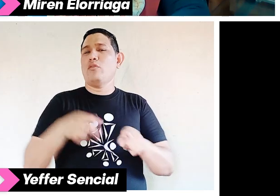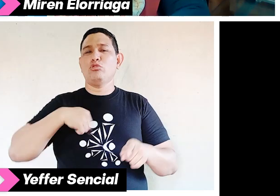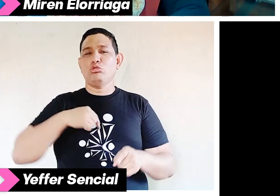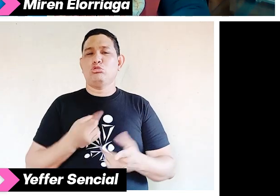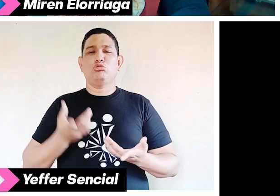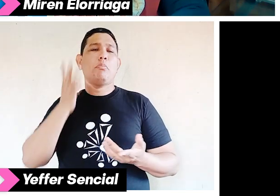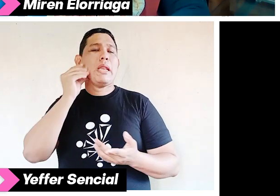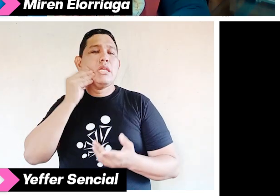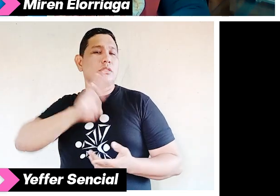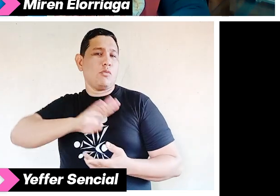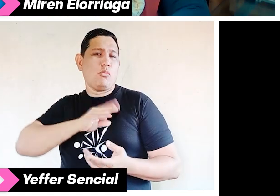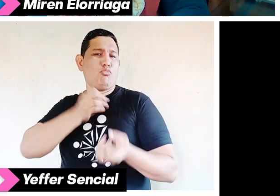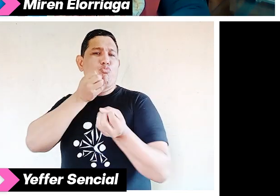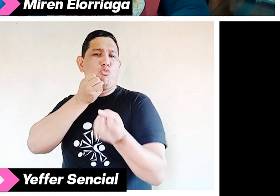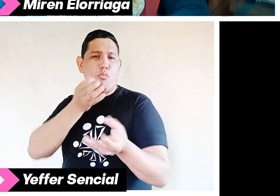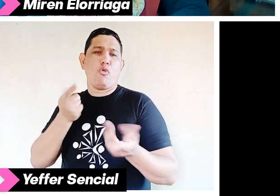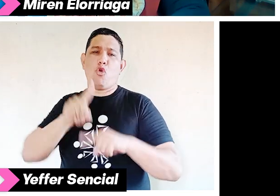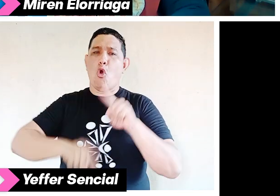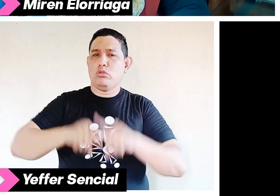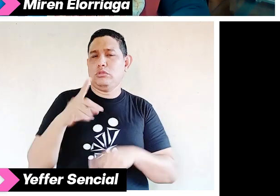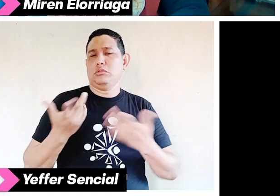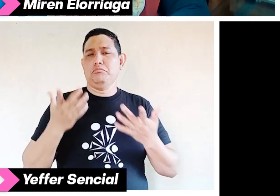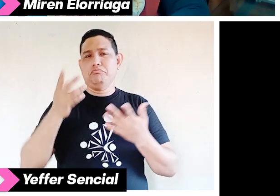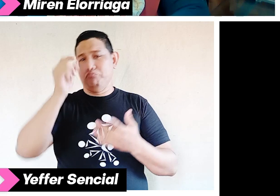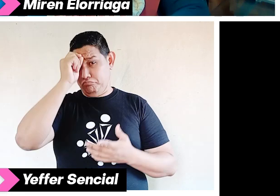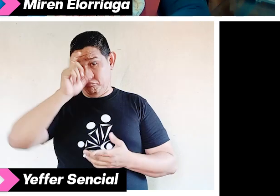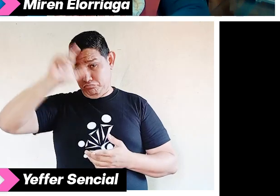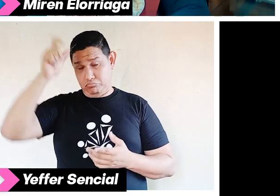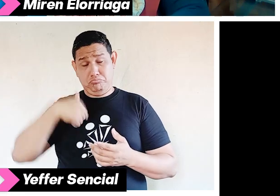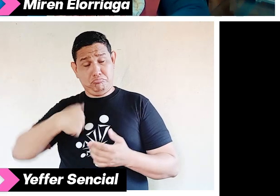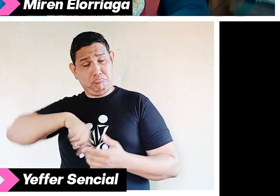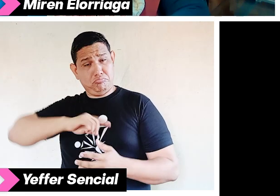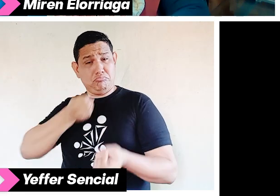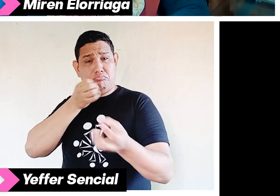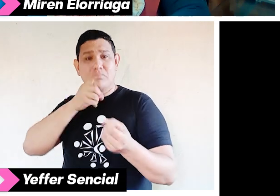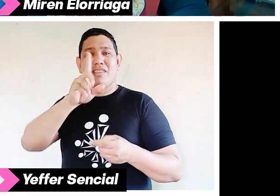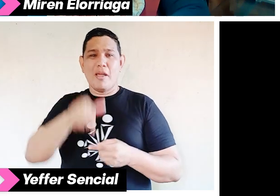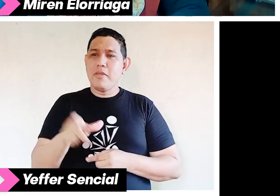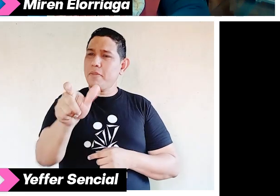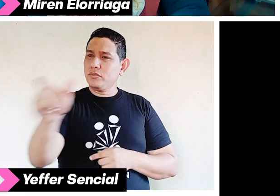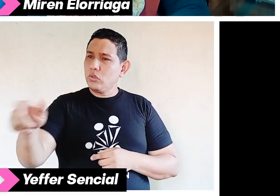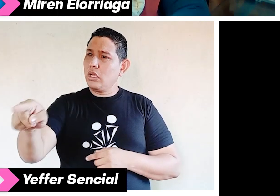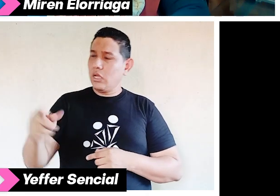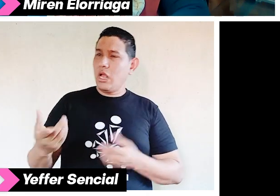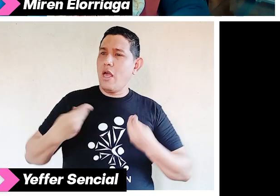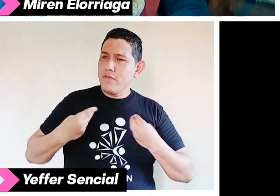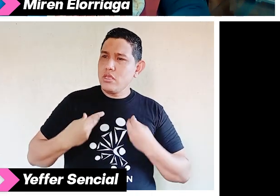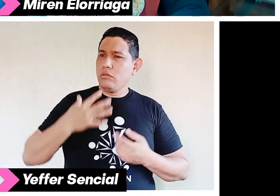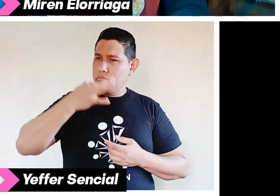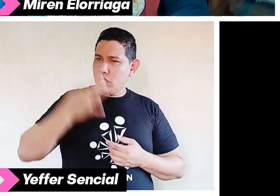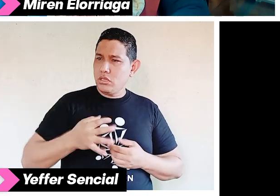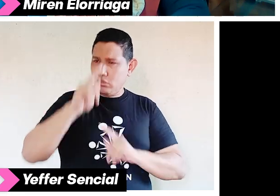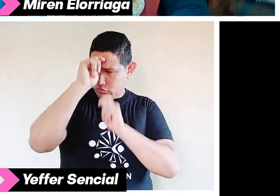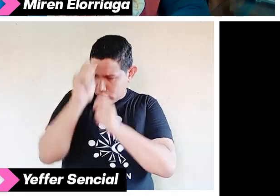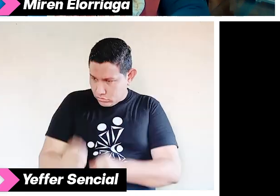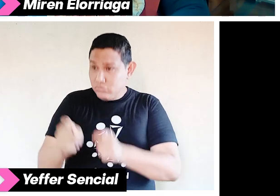nuestras experiencias, nuestros conocimientos y promover y acompañar la gestión de espacios de vida dignos, accesibles,